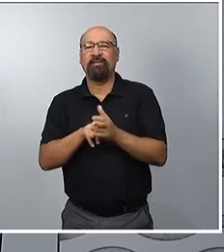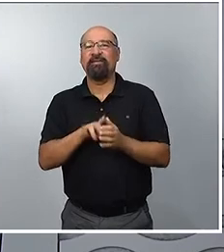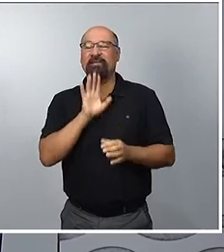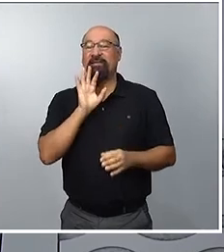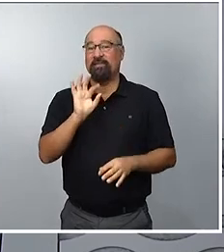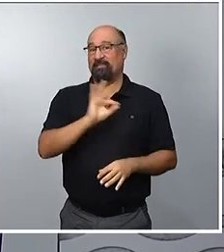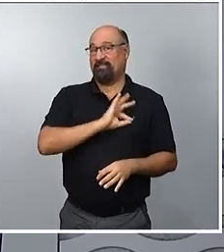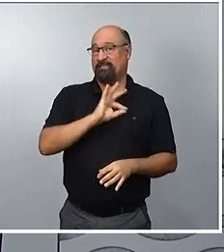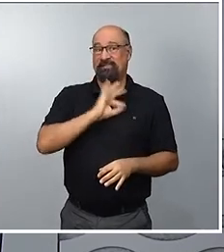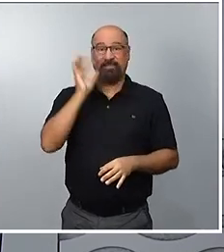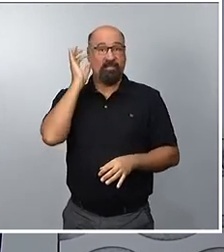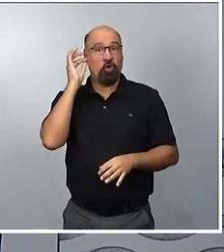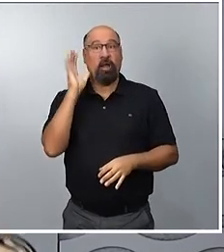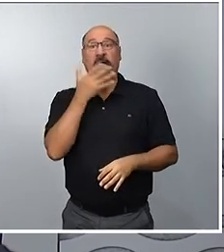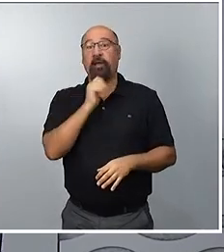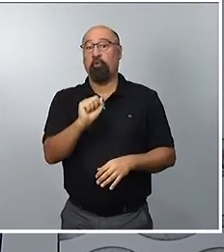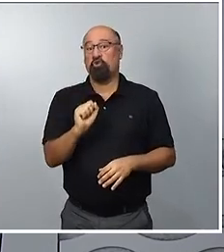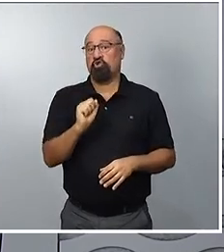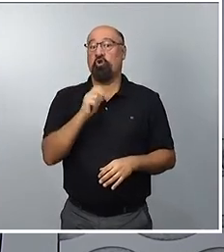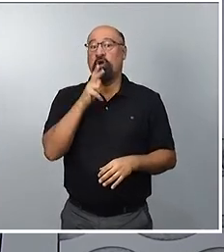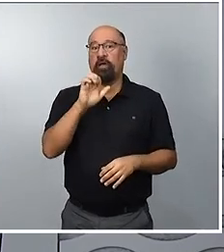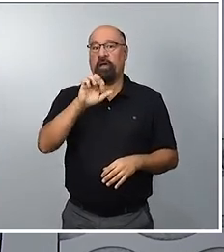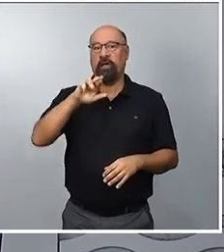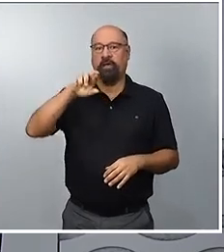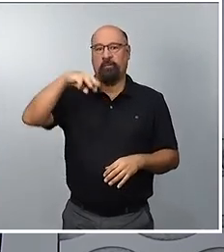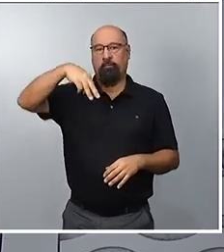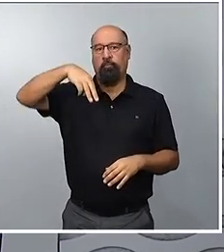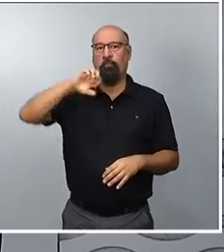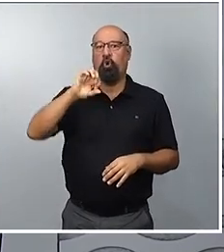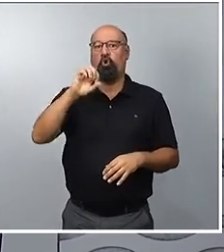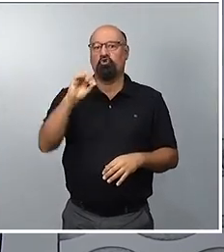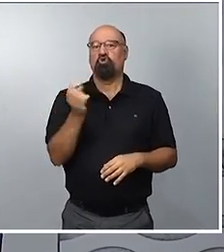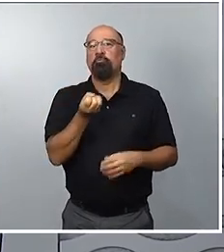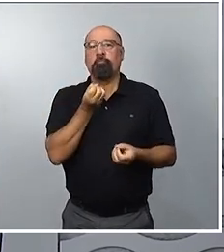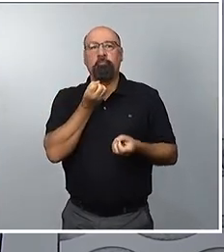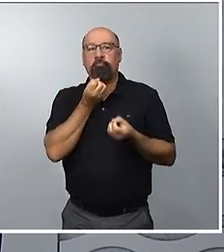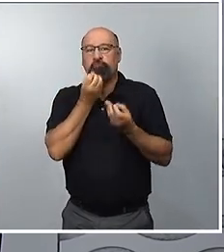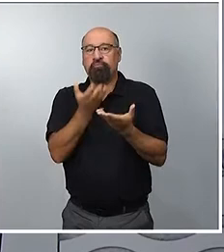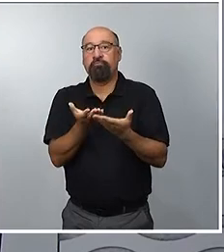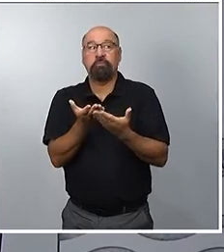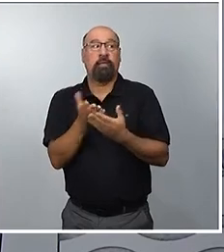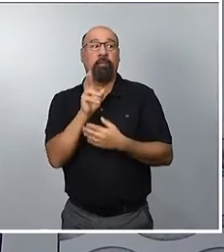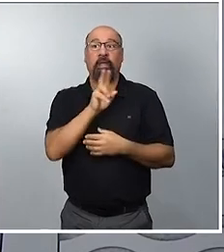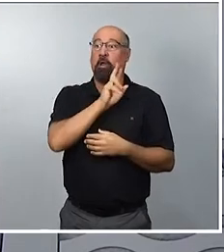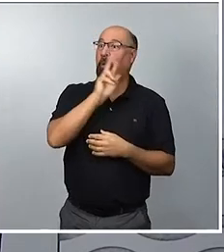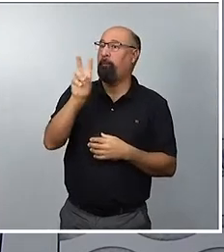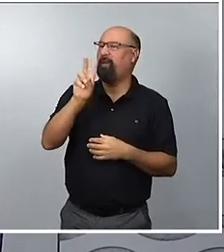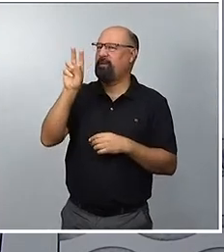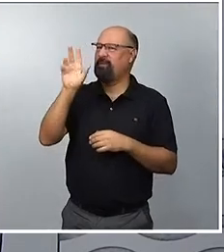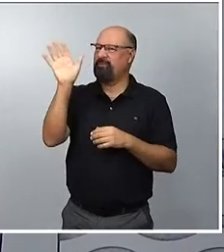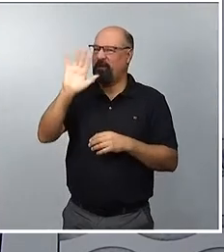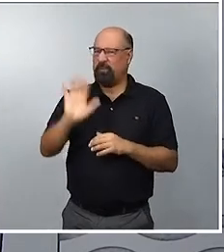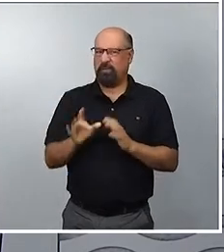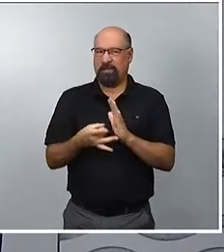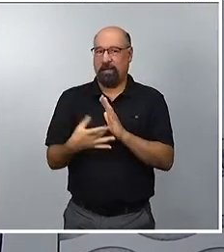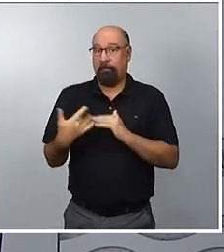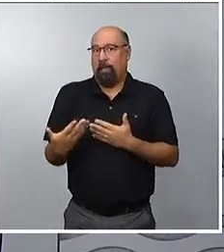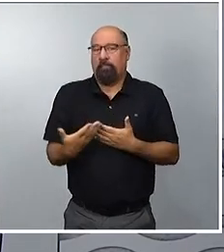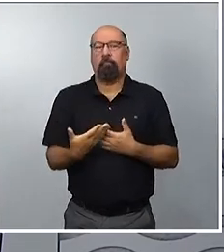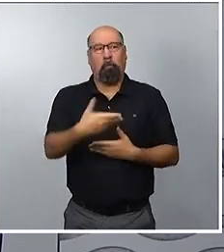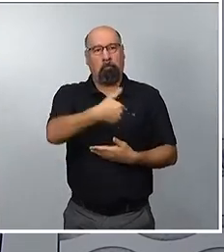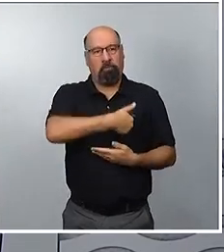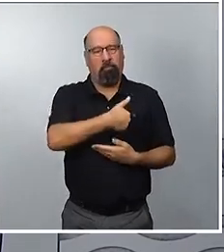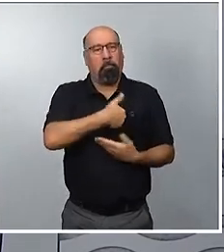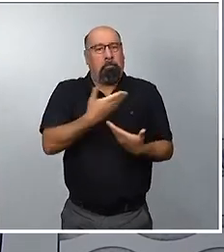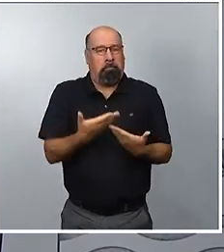señora Hermoso tras la finalización del partido que tampoco se ve bien. Esto es lo que nos han pedido. Entonces, lo que puedo anunciarles es que antes